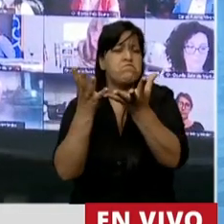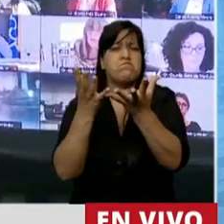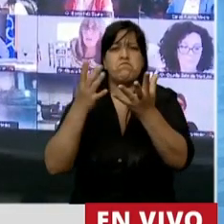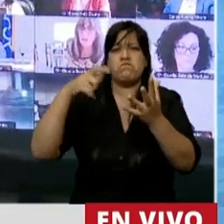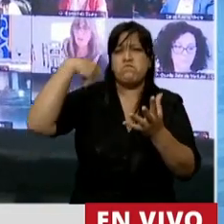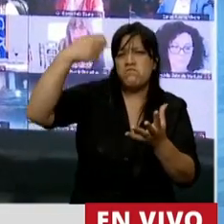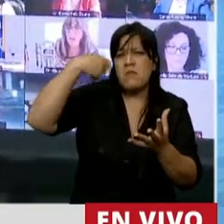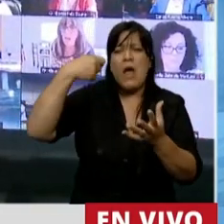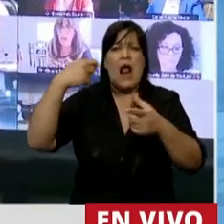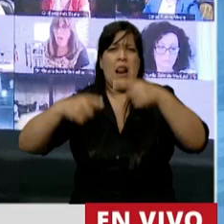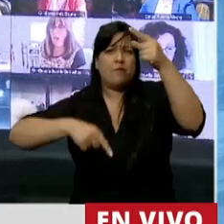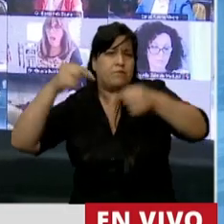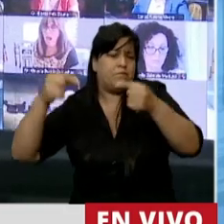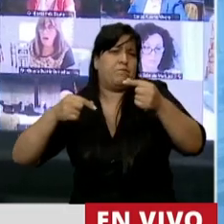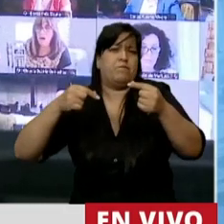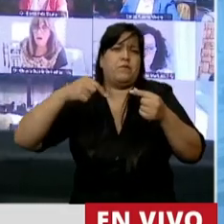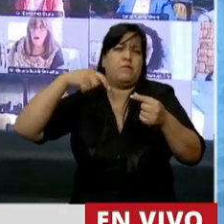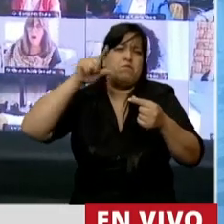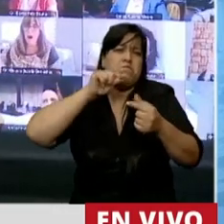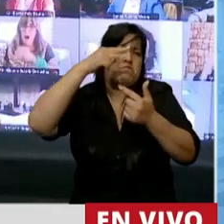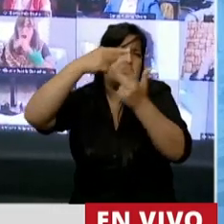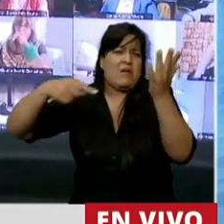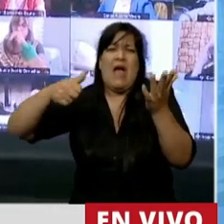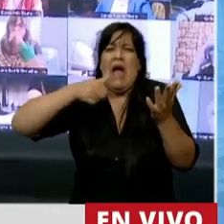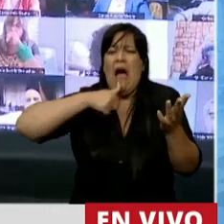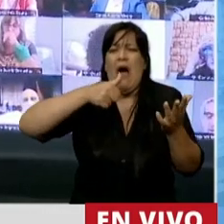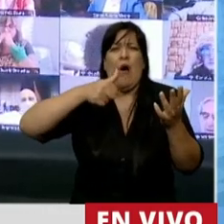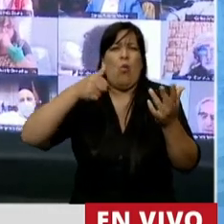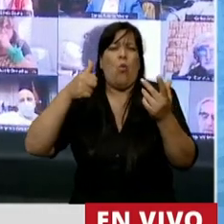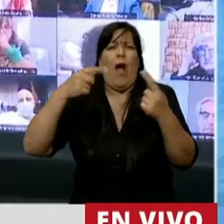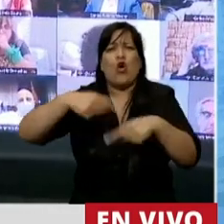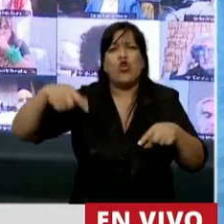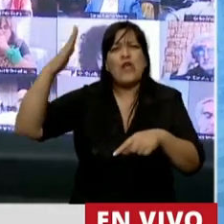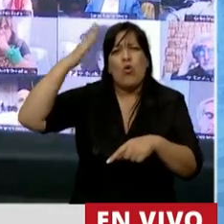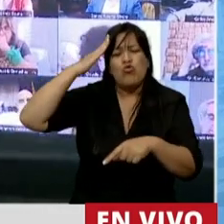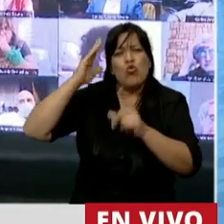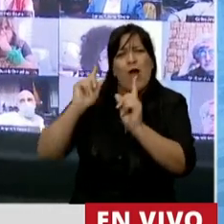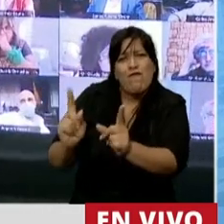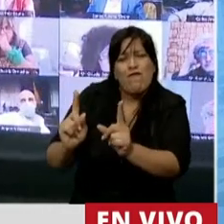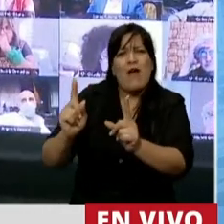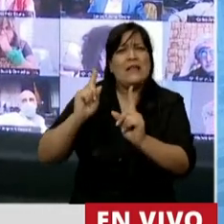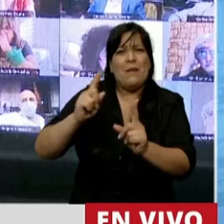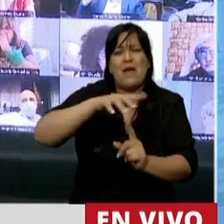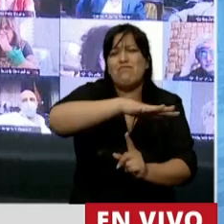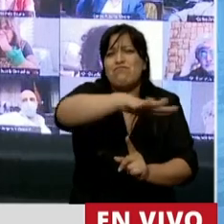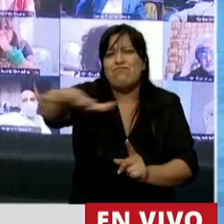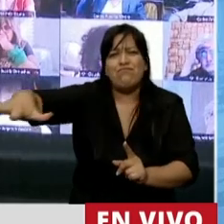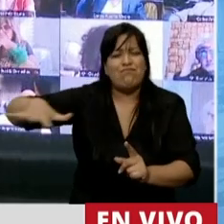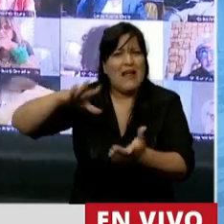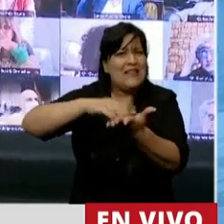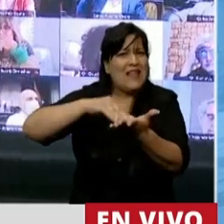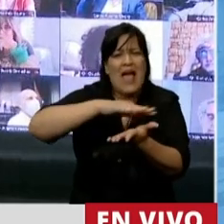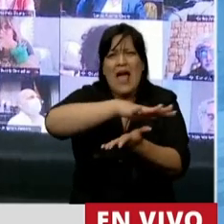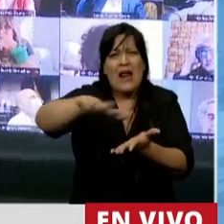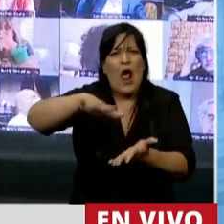de la flora, de la fauna, de la biodiversidad, del agua, los valores culturales, del paisaje, entre otros, según